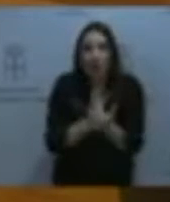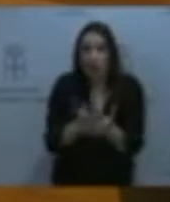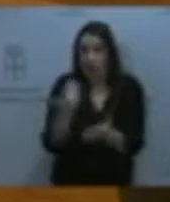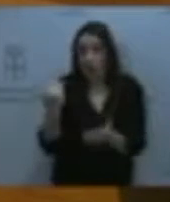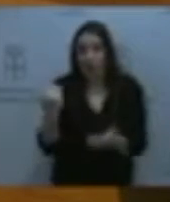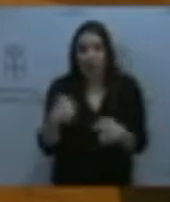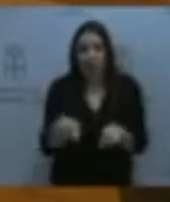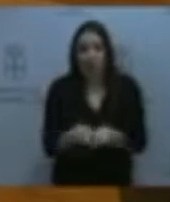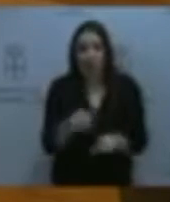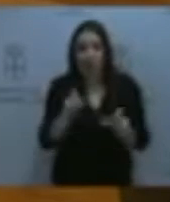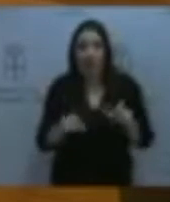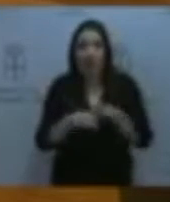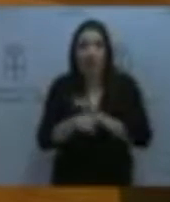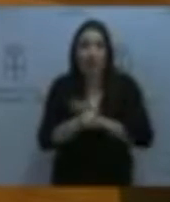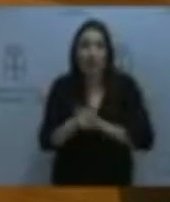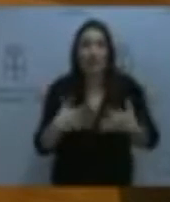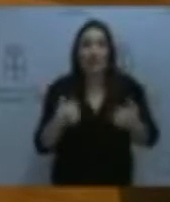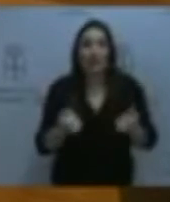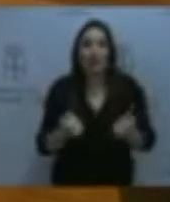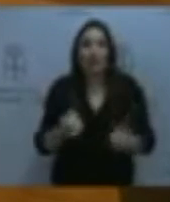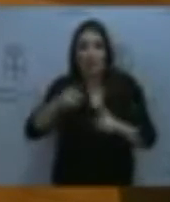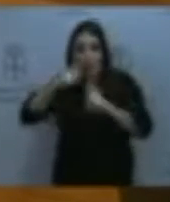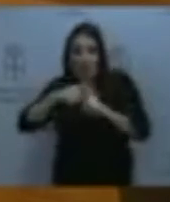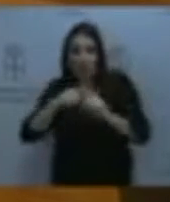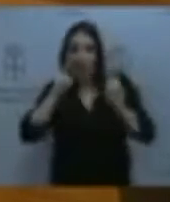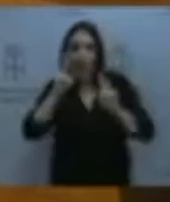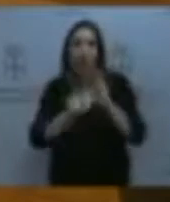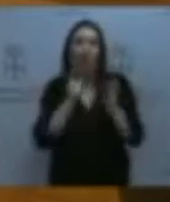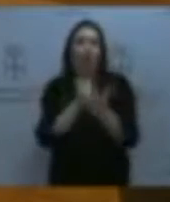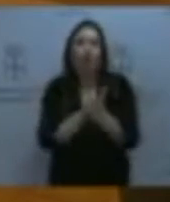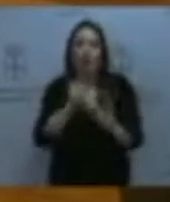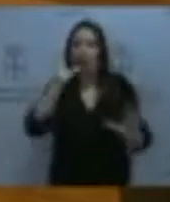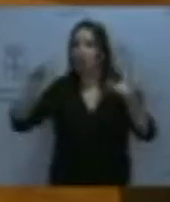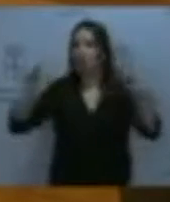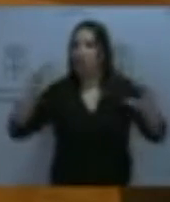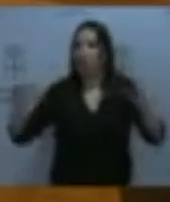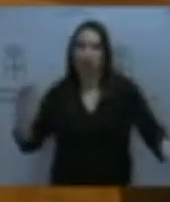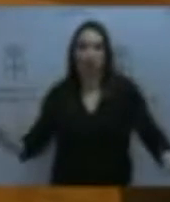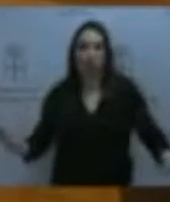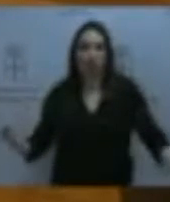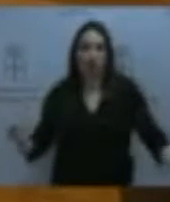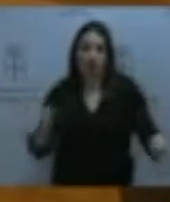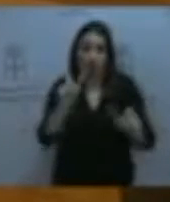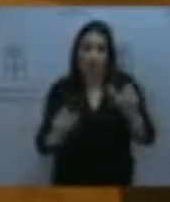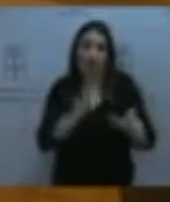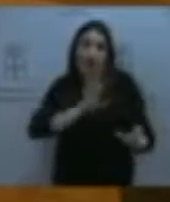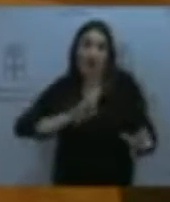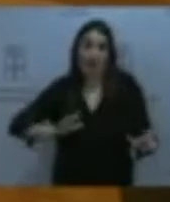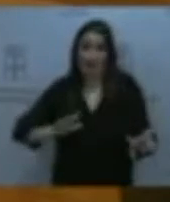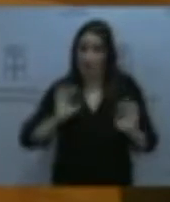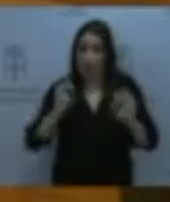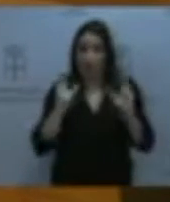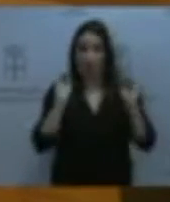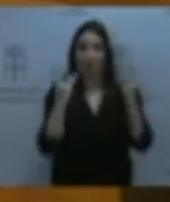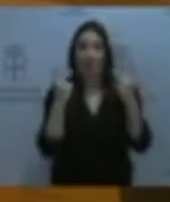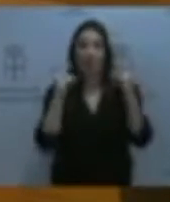sanitarios llorar en mayo la pérdida, ¿no? La no fidelización de los residentes recién formados,